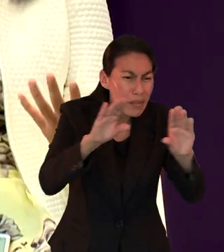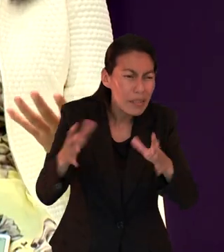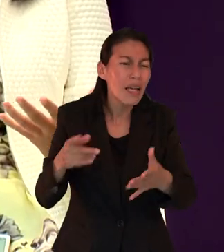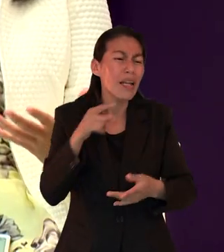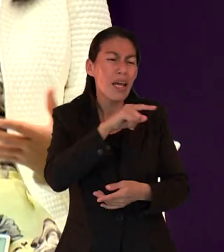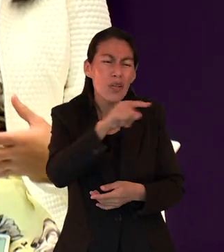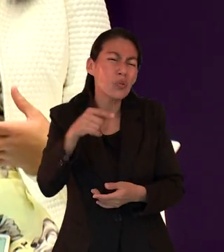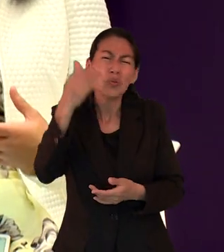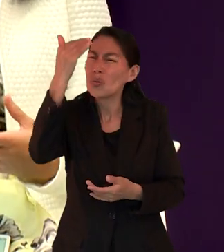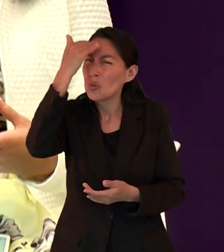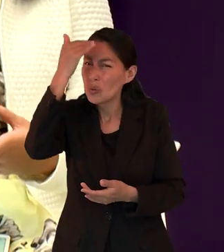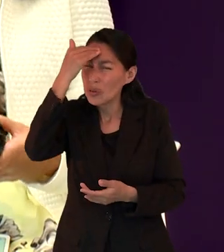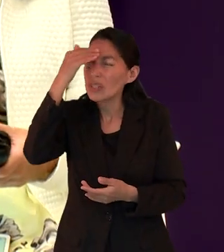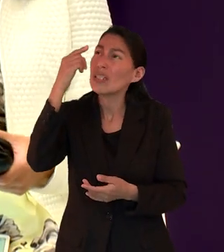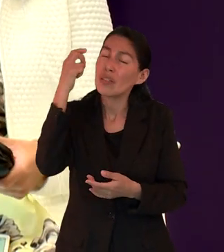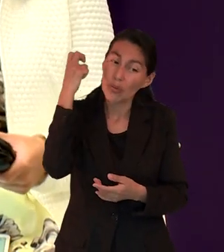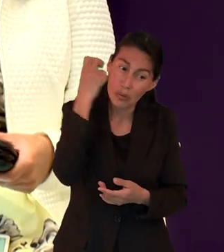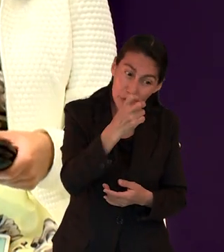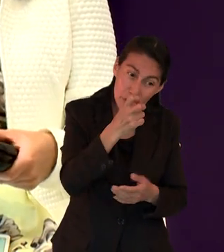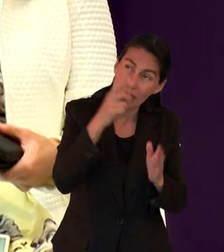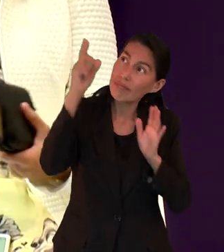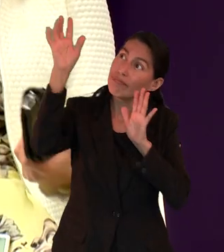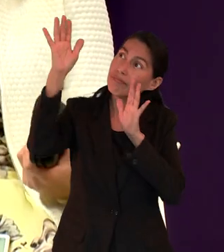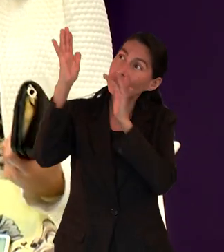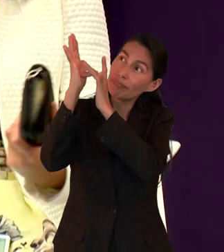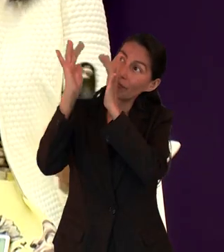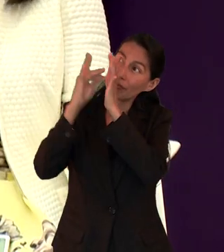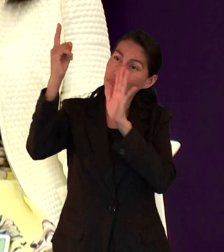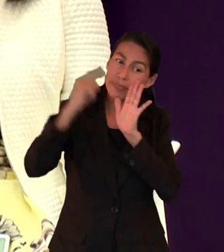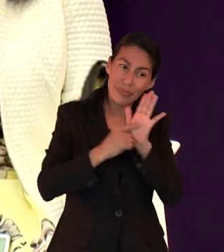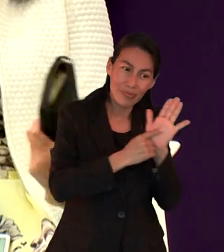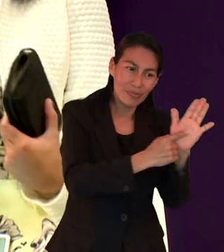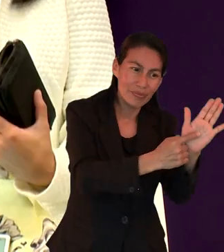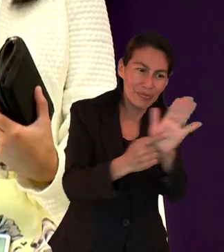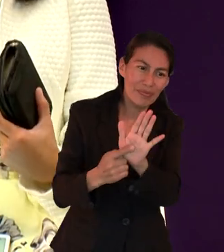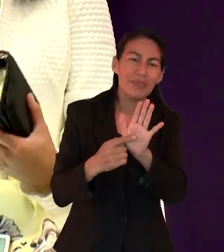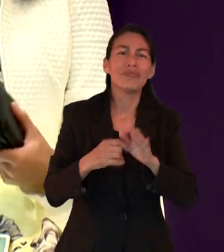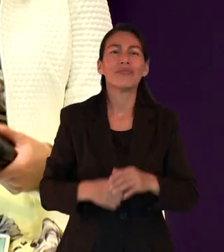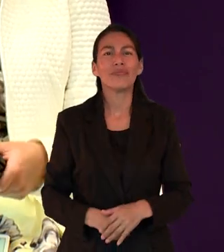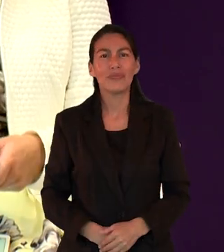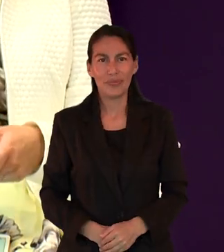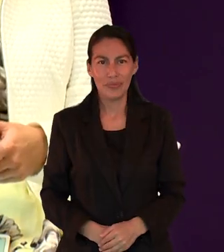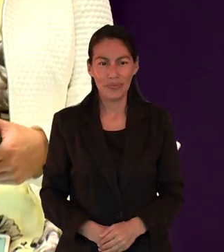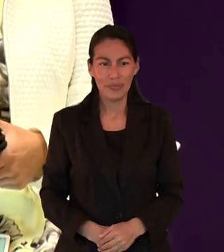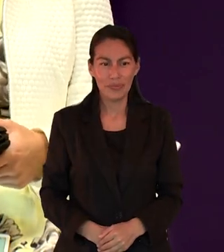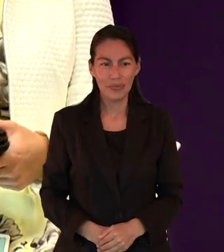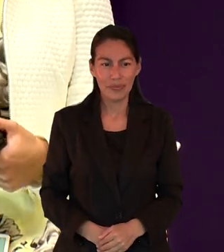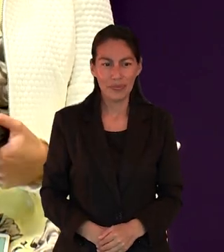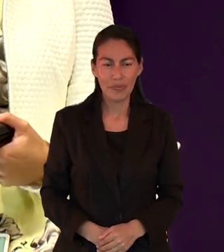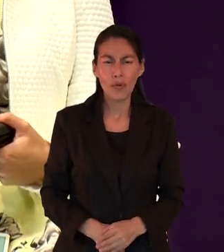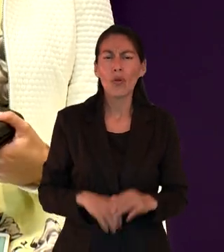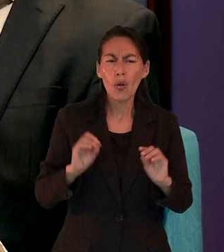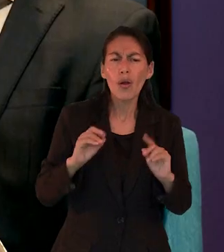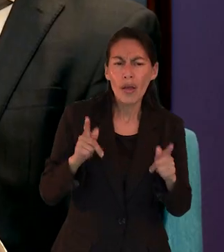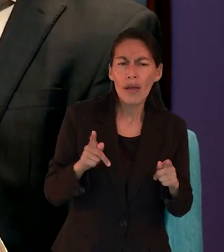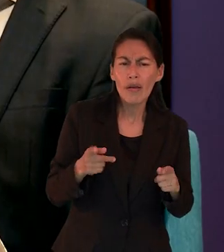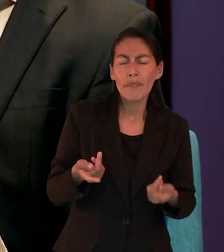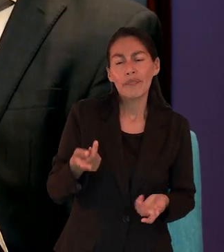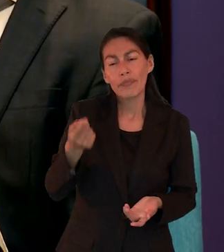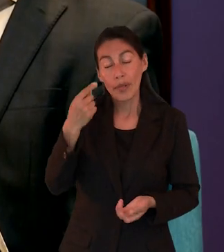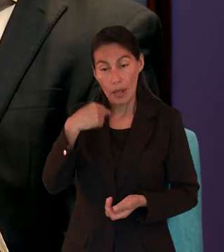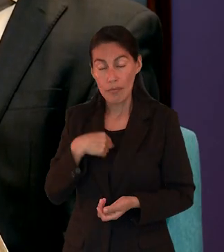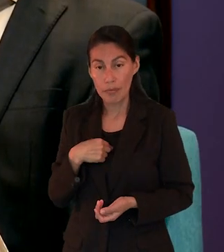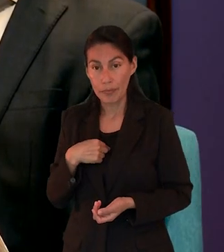y realizar esas cosas así como Cristo lo hizo por nosotros saliendo de esa zona de confort yendo más allá y para mí